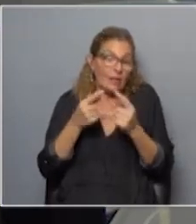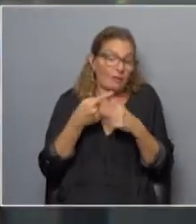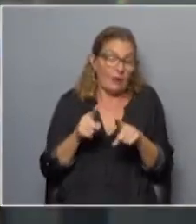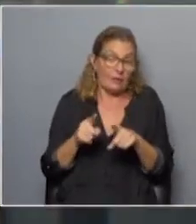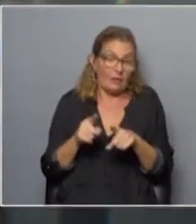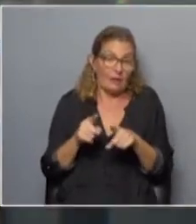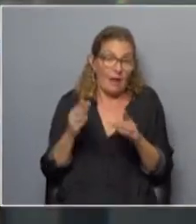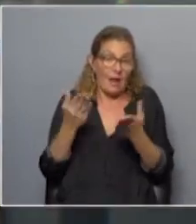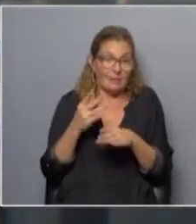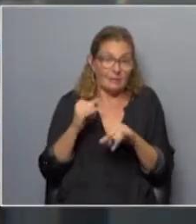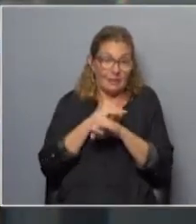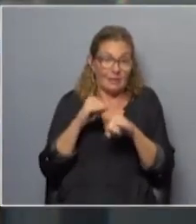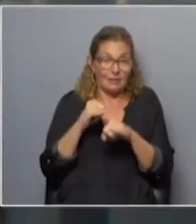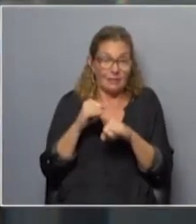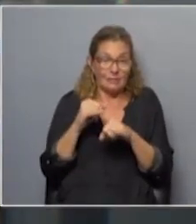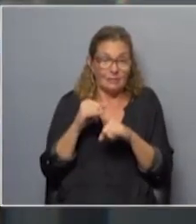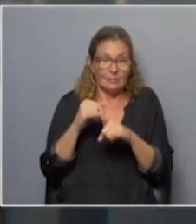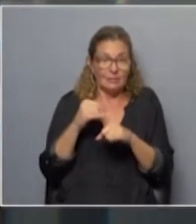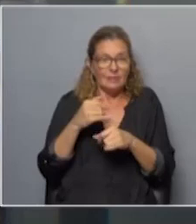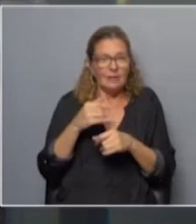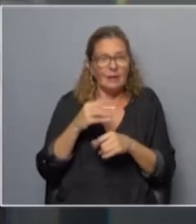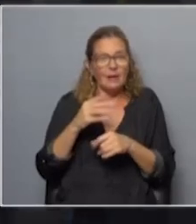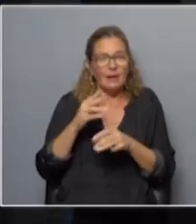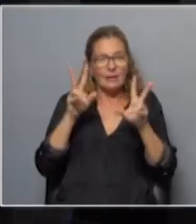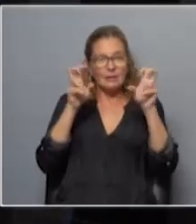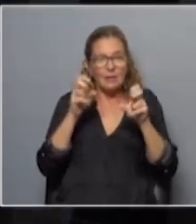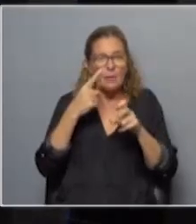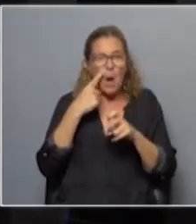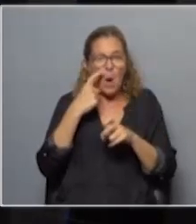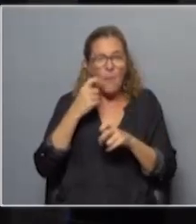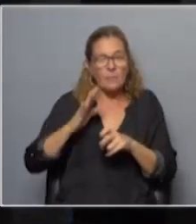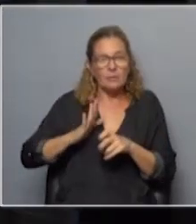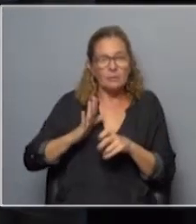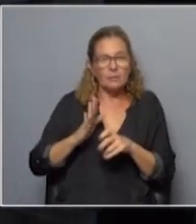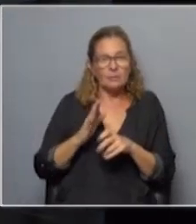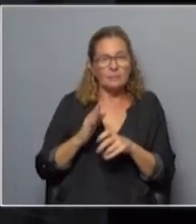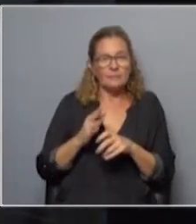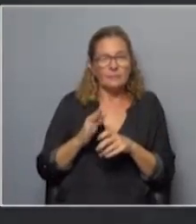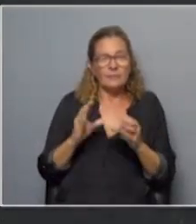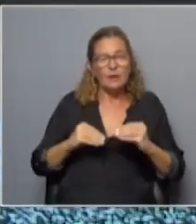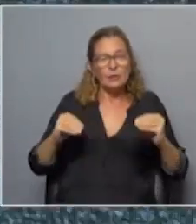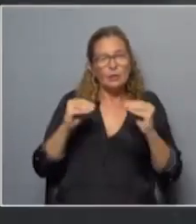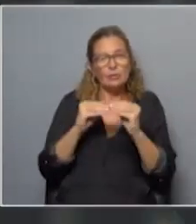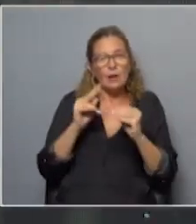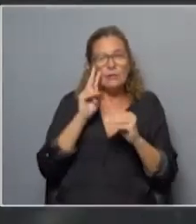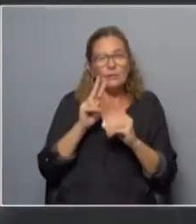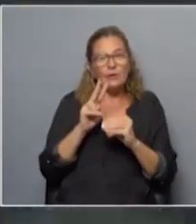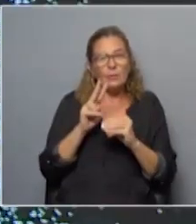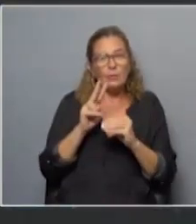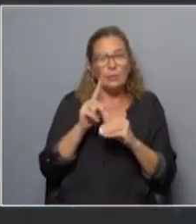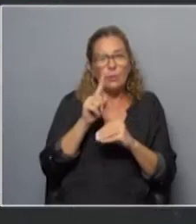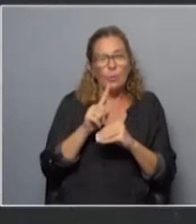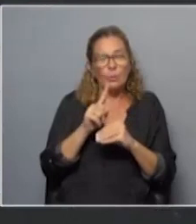antes de cerrar y cortito cuestión de género para que no nos quede afuera nos da que en total vemos una relación de